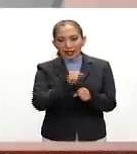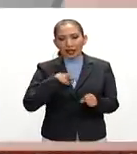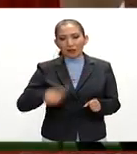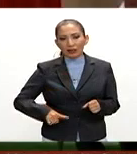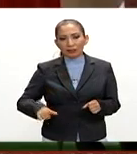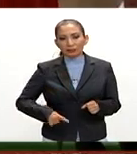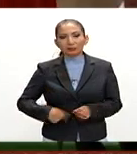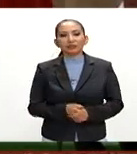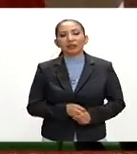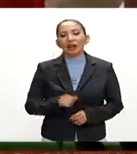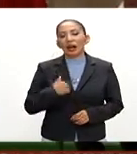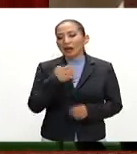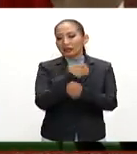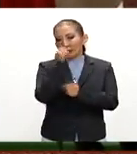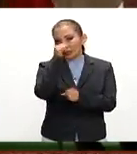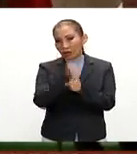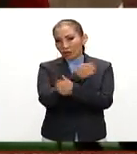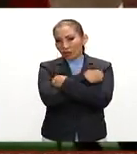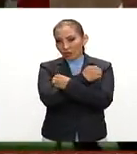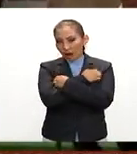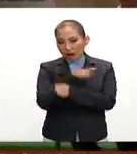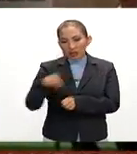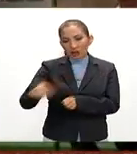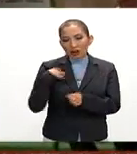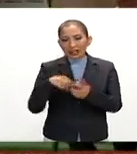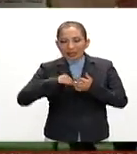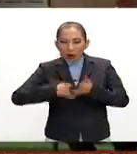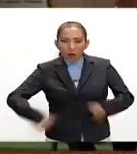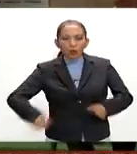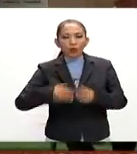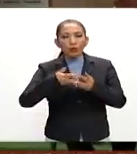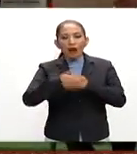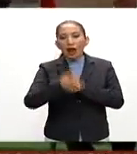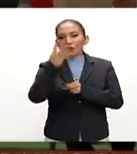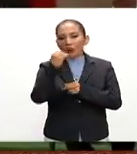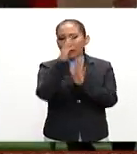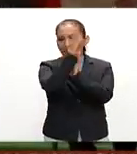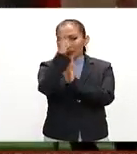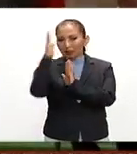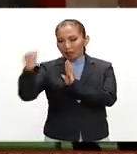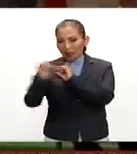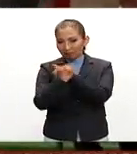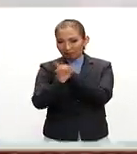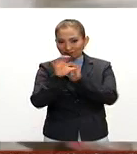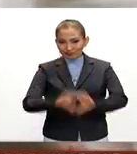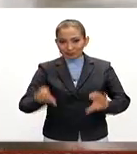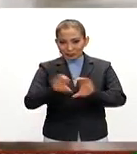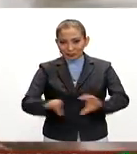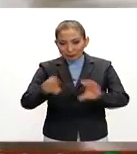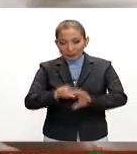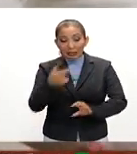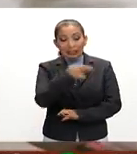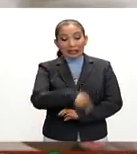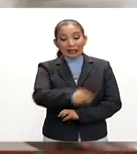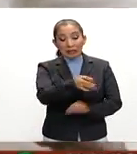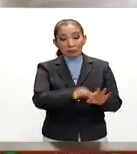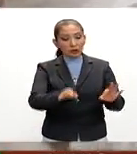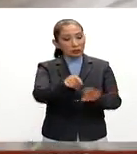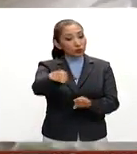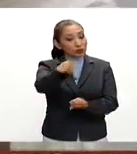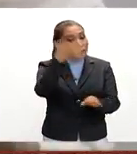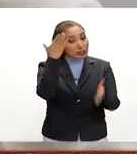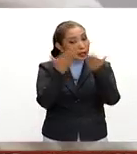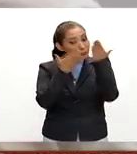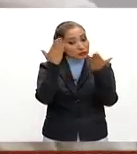Aurelio Nuño secretario de educación pública inaugura nueve bibliotecas digitales es muy importante que ustedes